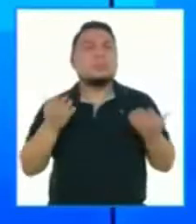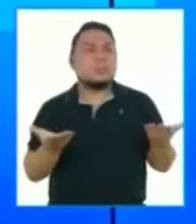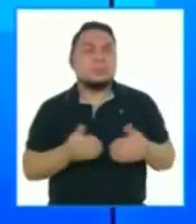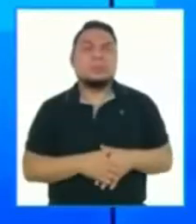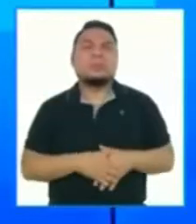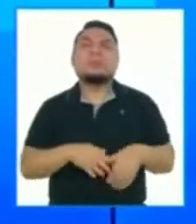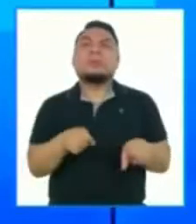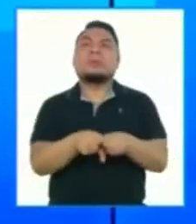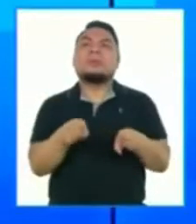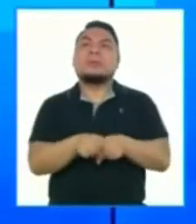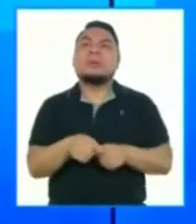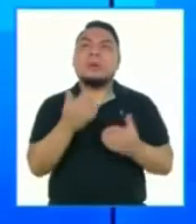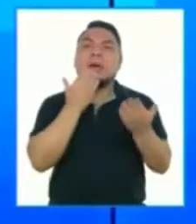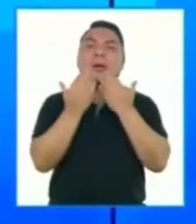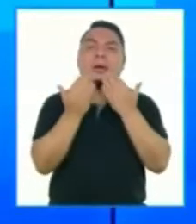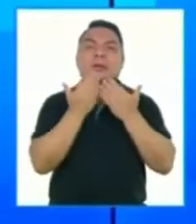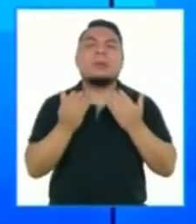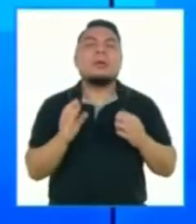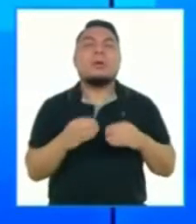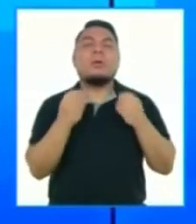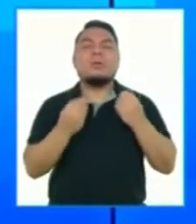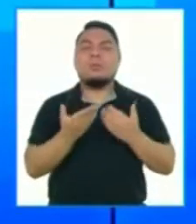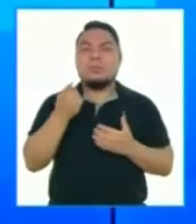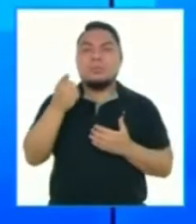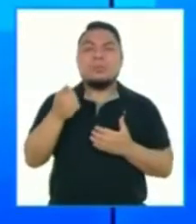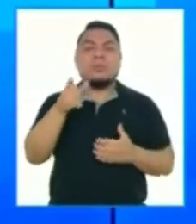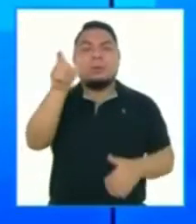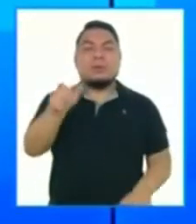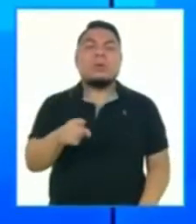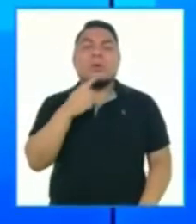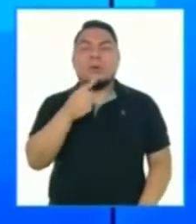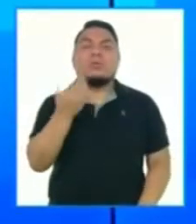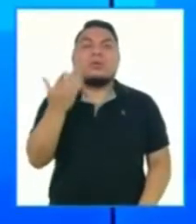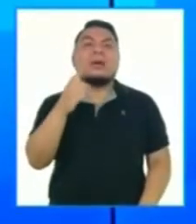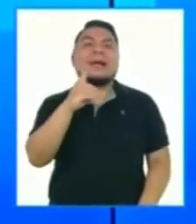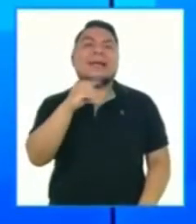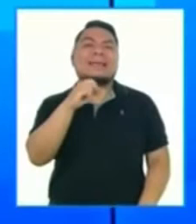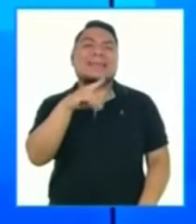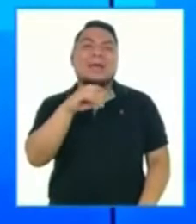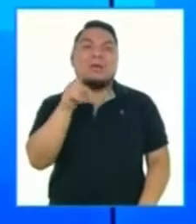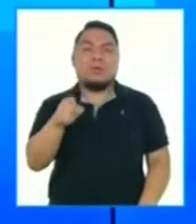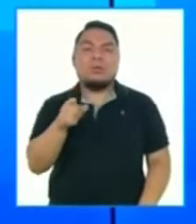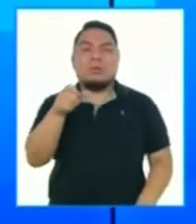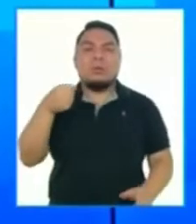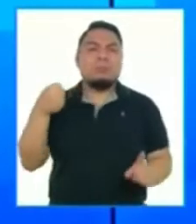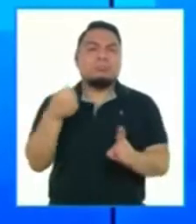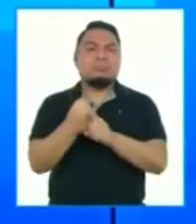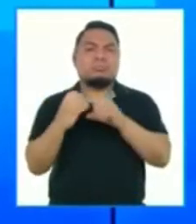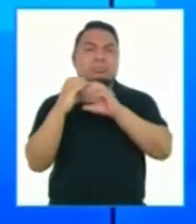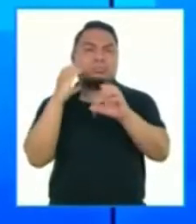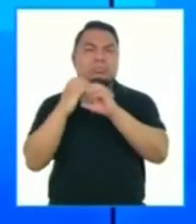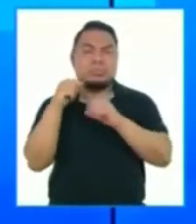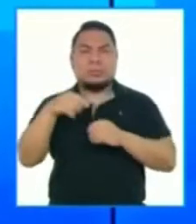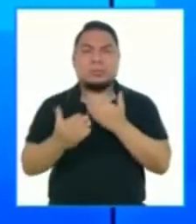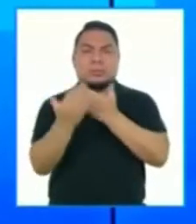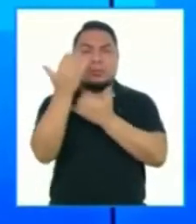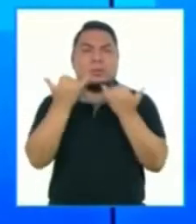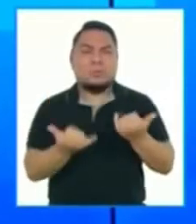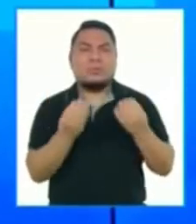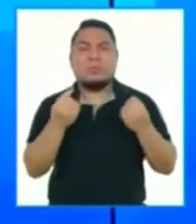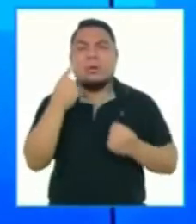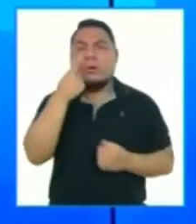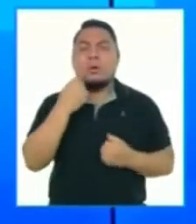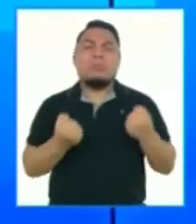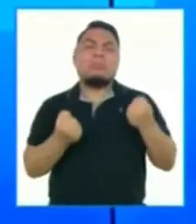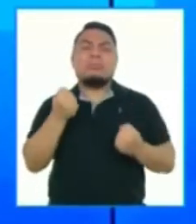Y también, por supuesto, vamos a hablar de cómo se encuentra nuestra compañera Sofía Gallegos, quien fue atropellada por una cúster en la mañana de hoy por un